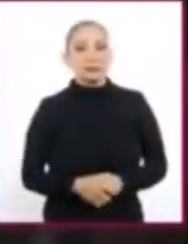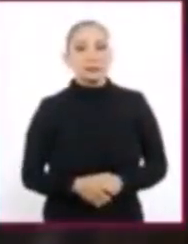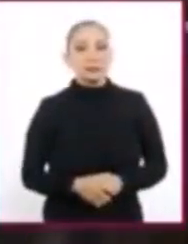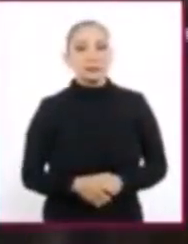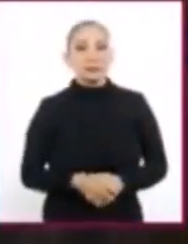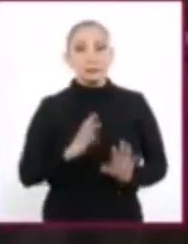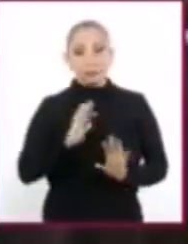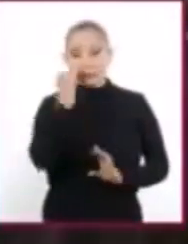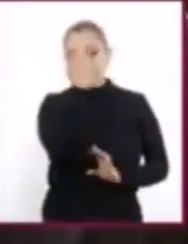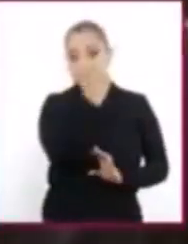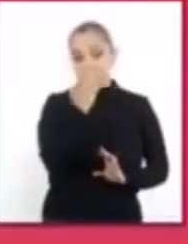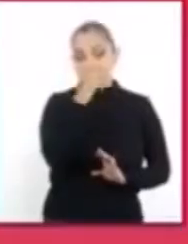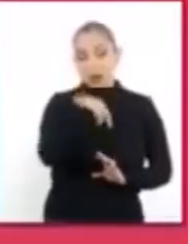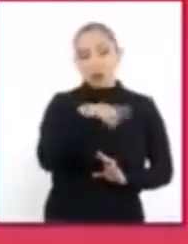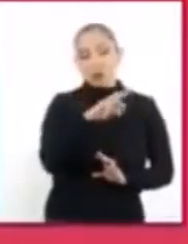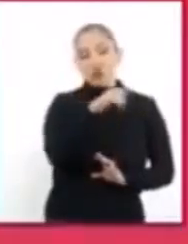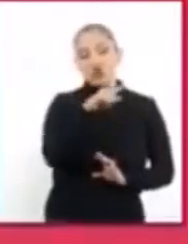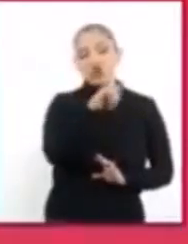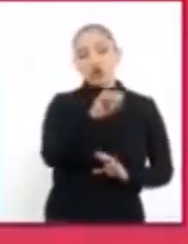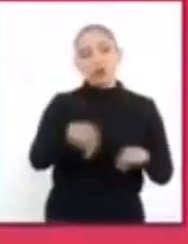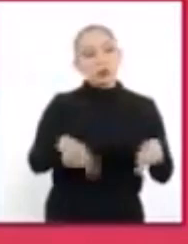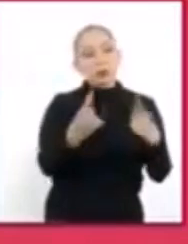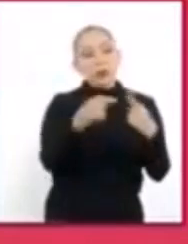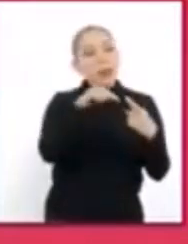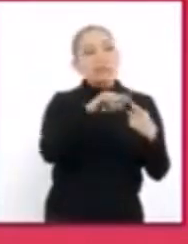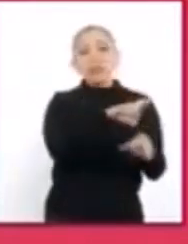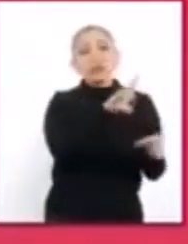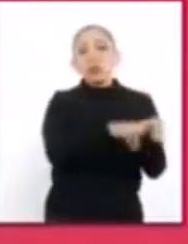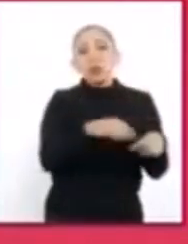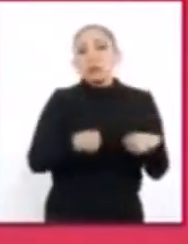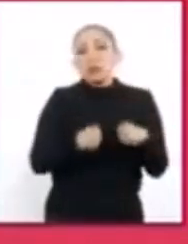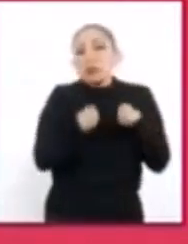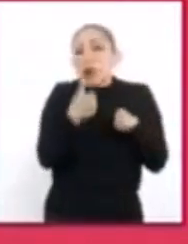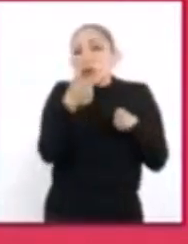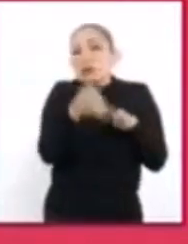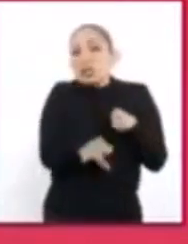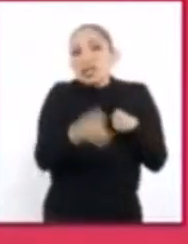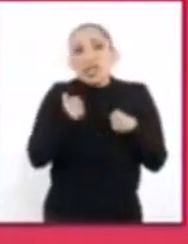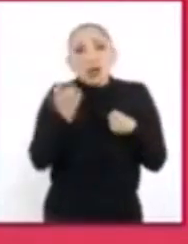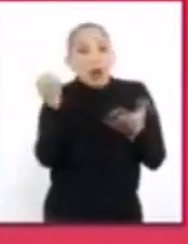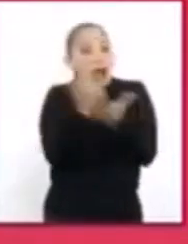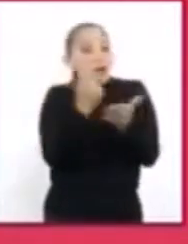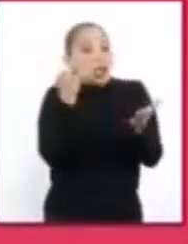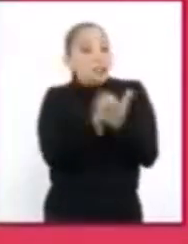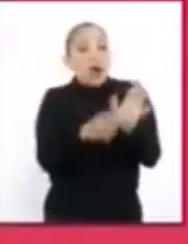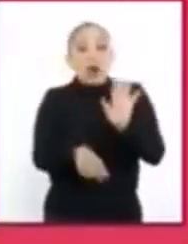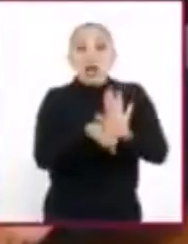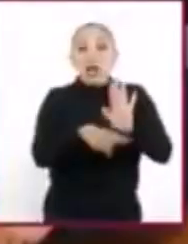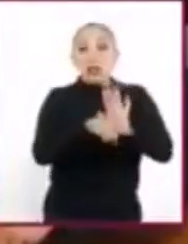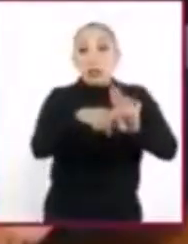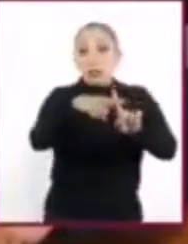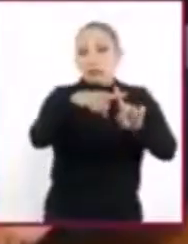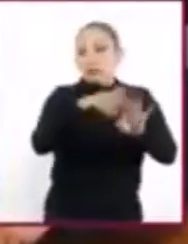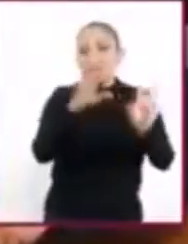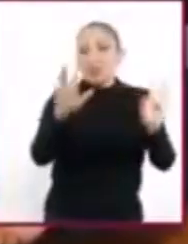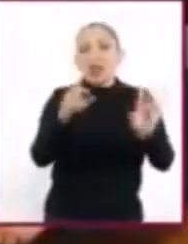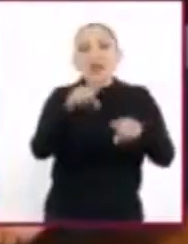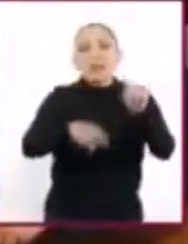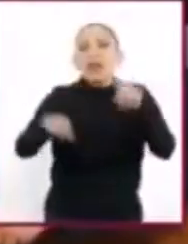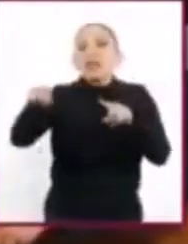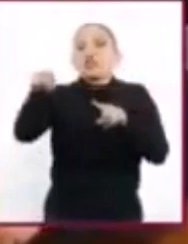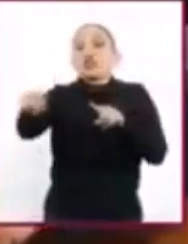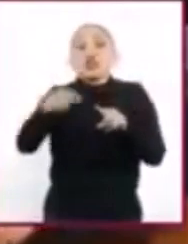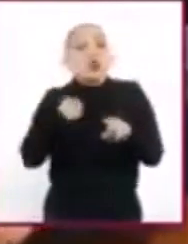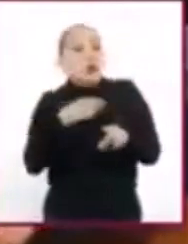Según Binaburo y Muñoz, los conflictos son un hecho natural de la vida. No son ni positivos ni negativos, sino que depende de cómo